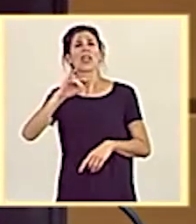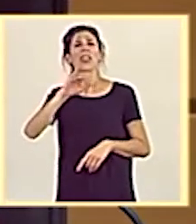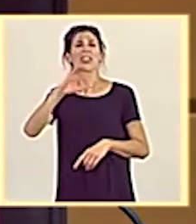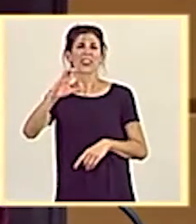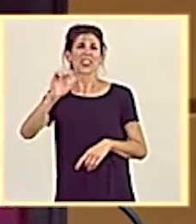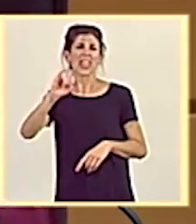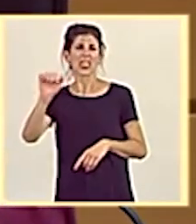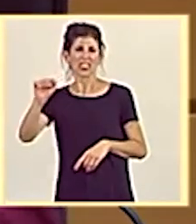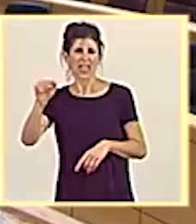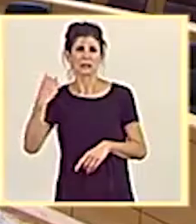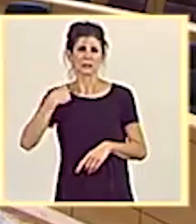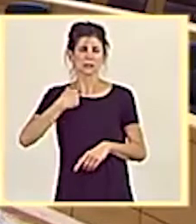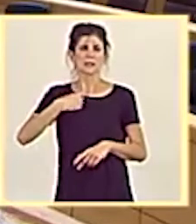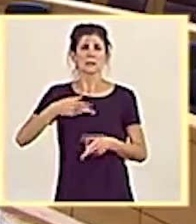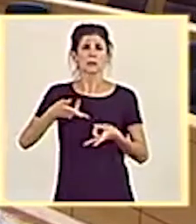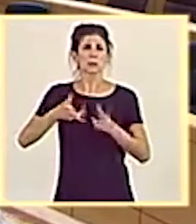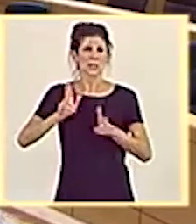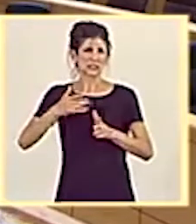Senado.